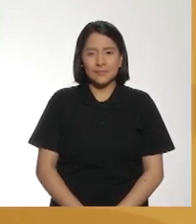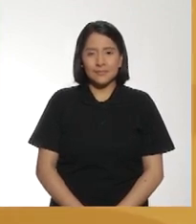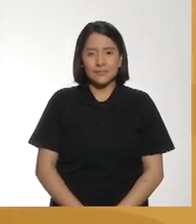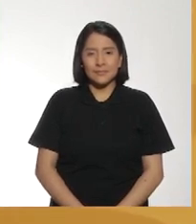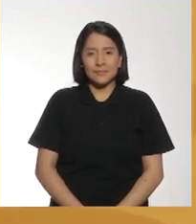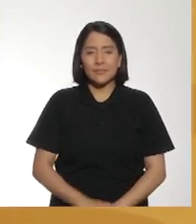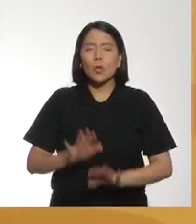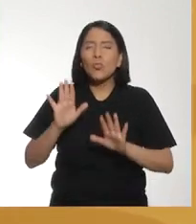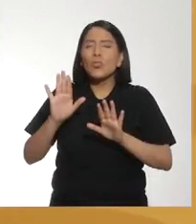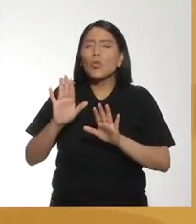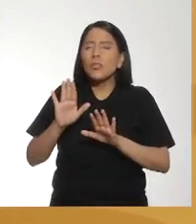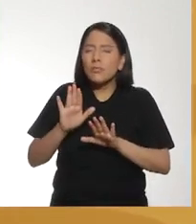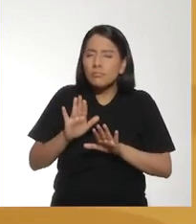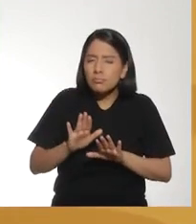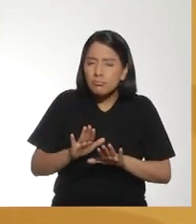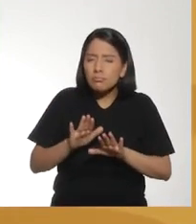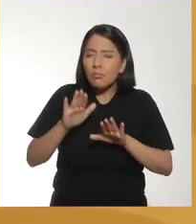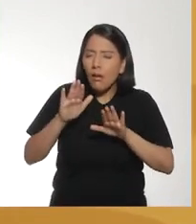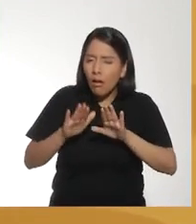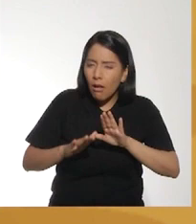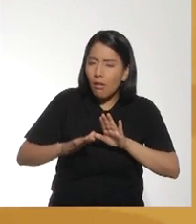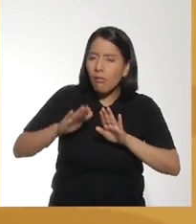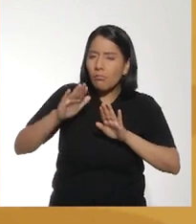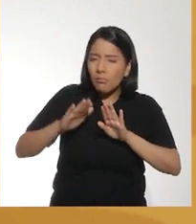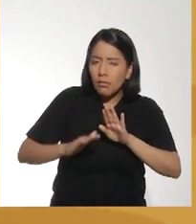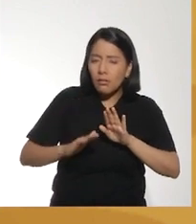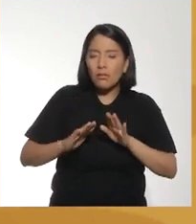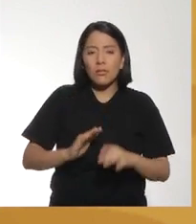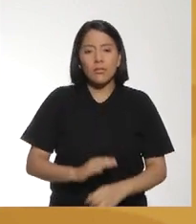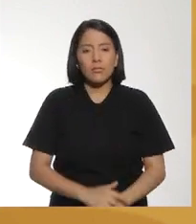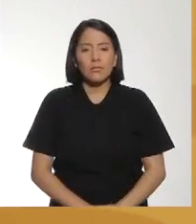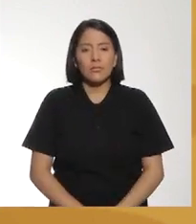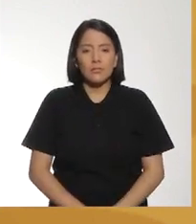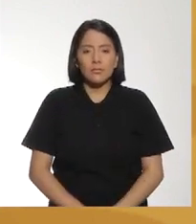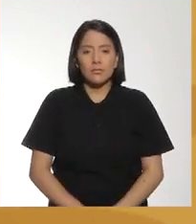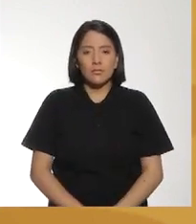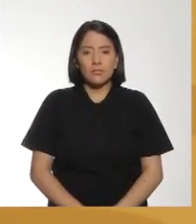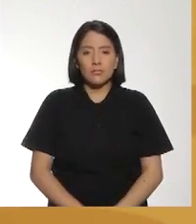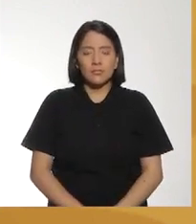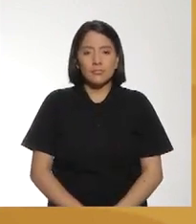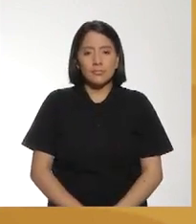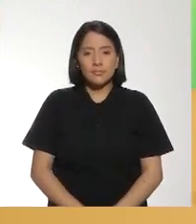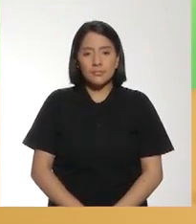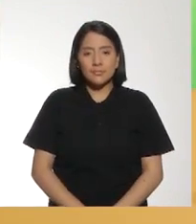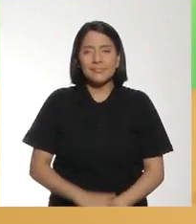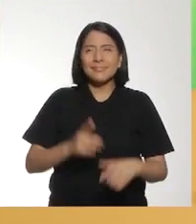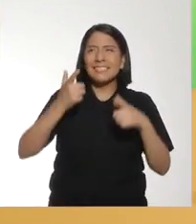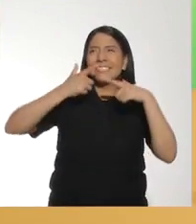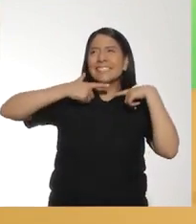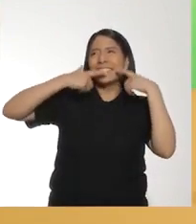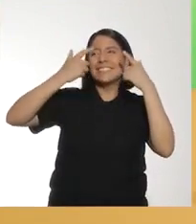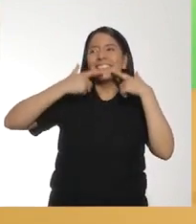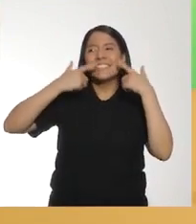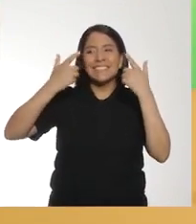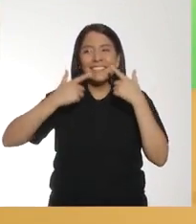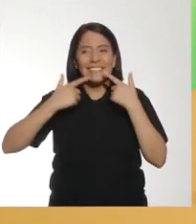¡Da! Un poquito menos No, un poquito menos Ahí ¿Dónde está lanzando Dígitos?